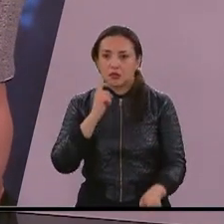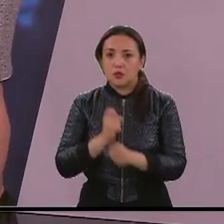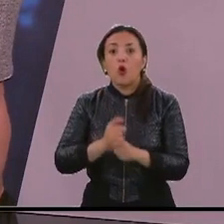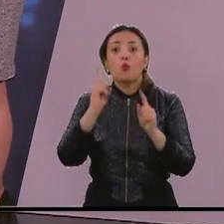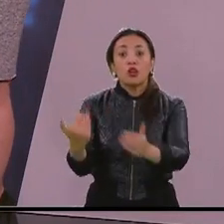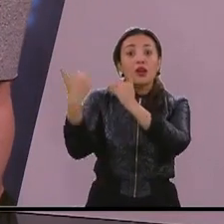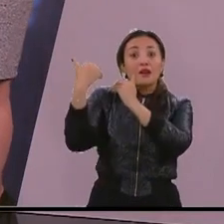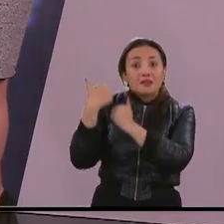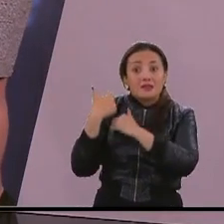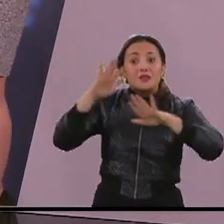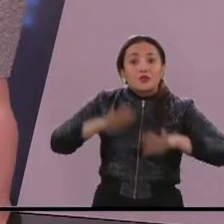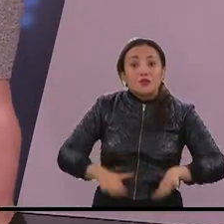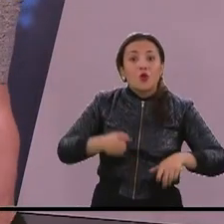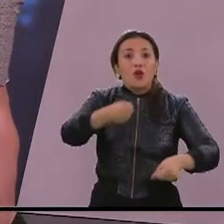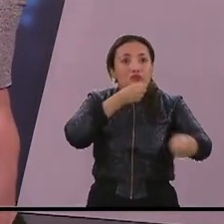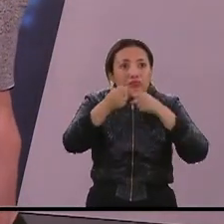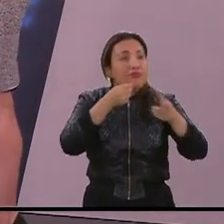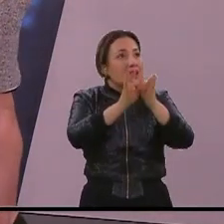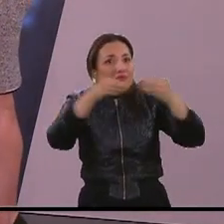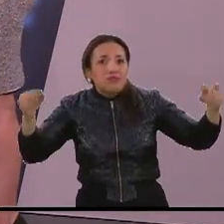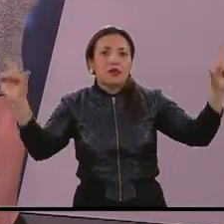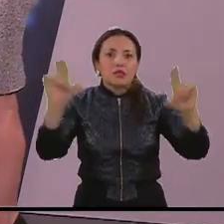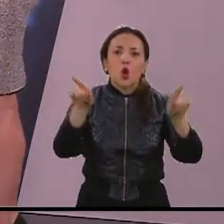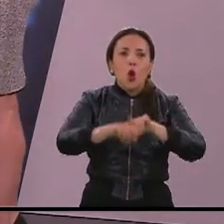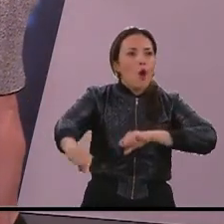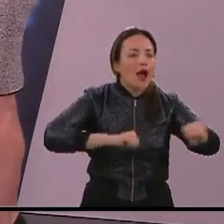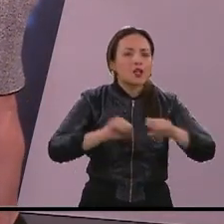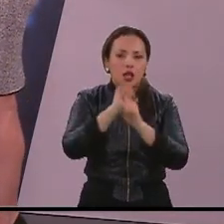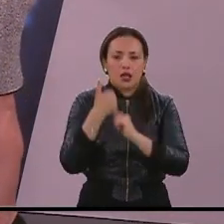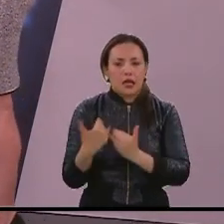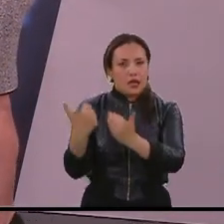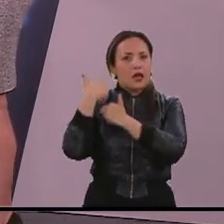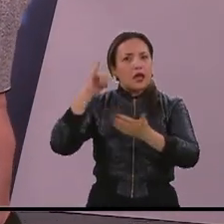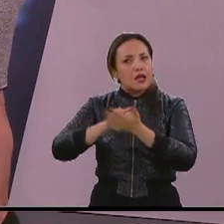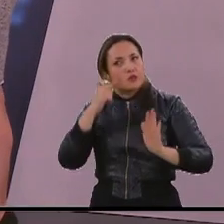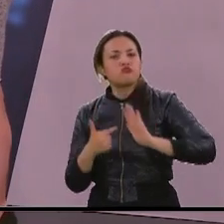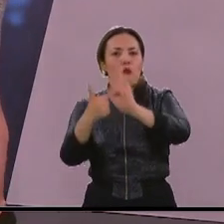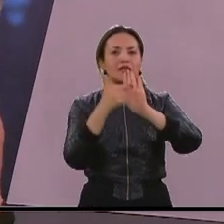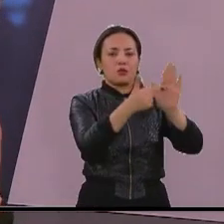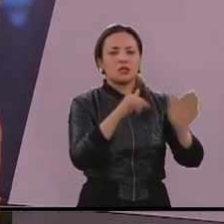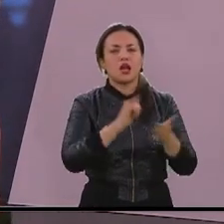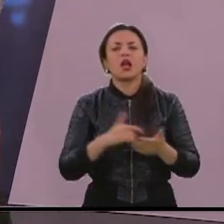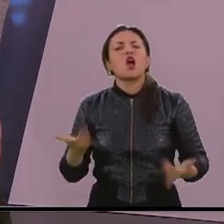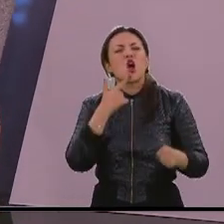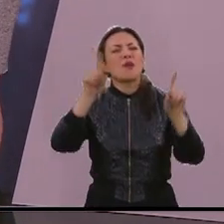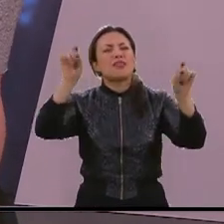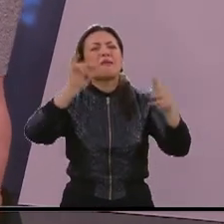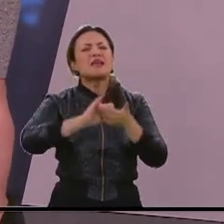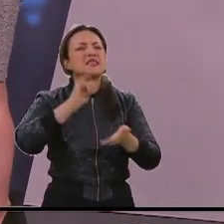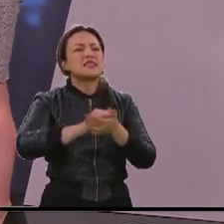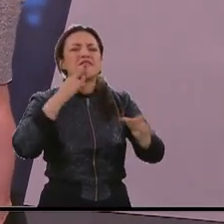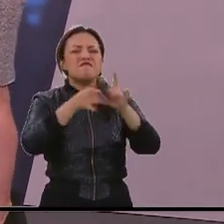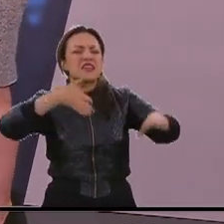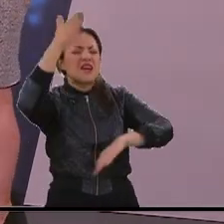medios de comunicación también como actores de la sociedad. Vamos a hablar de este tema, de cómo se dan esos vencimientos de términos, porque es que yo tengo